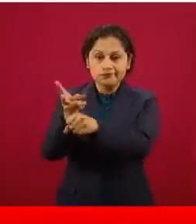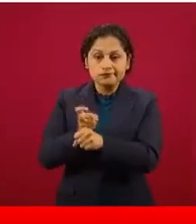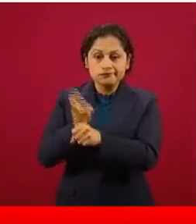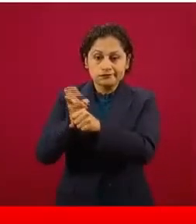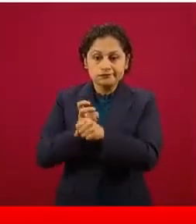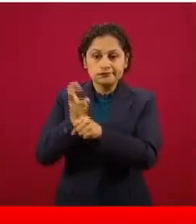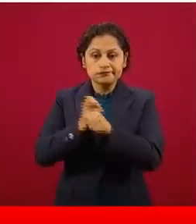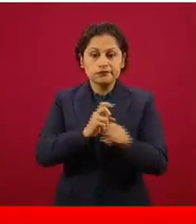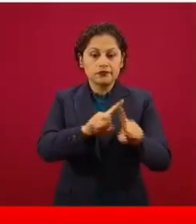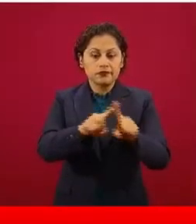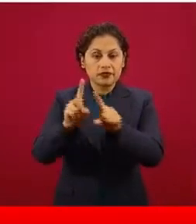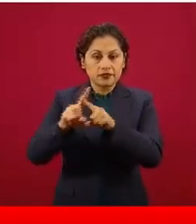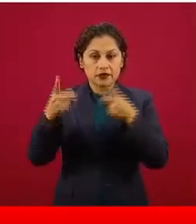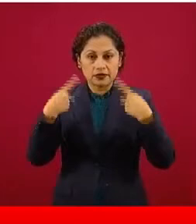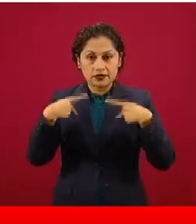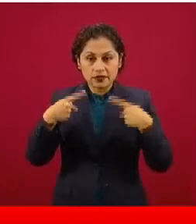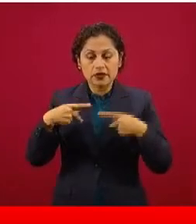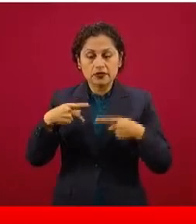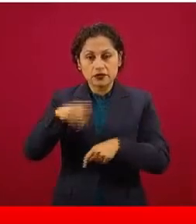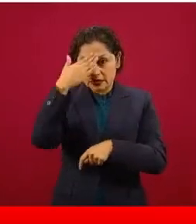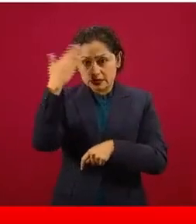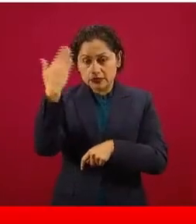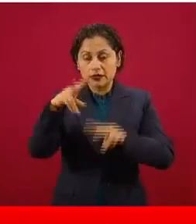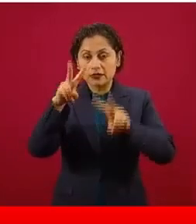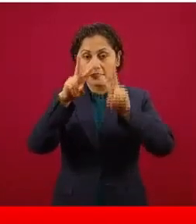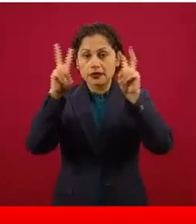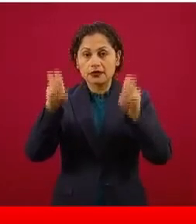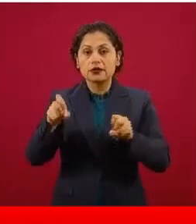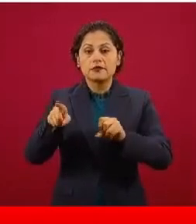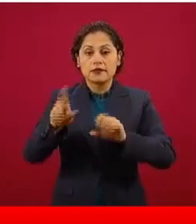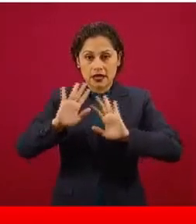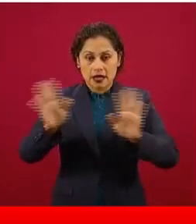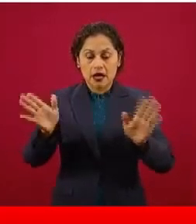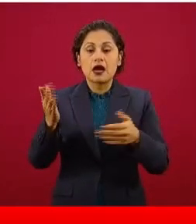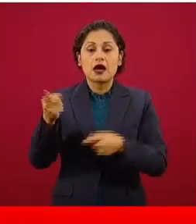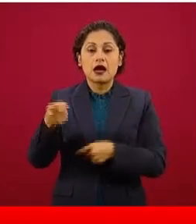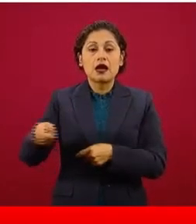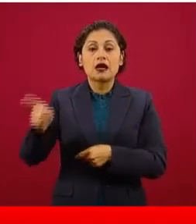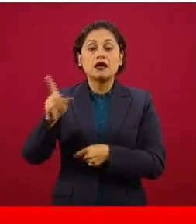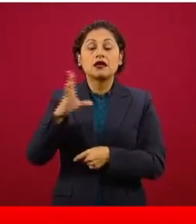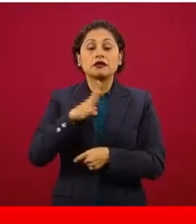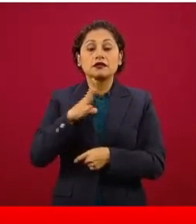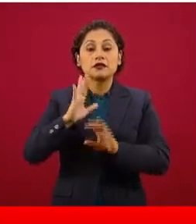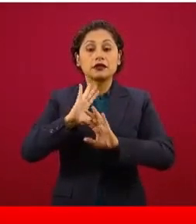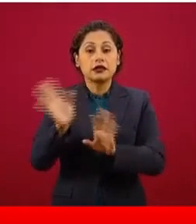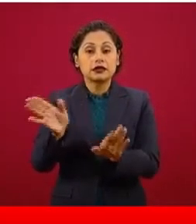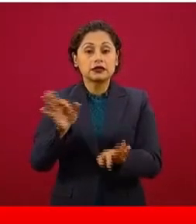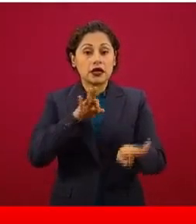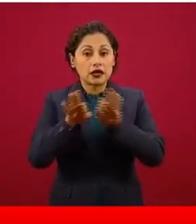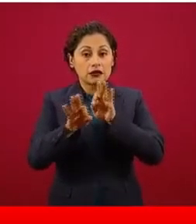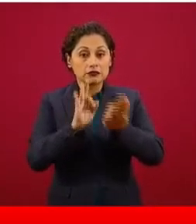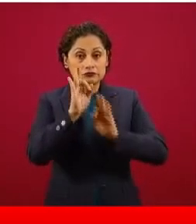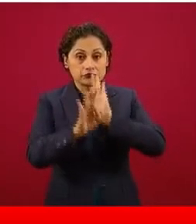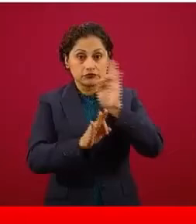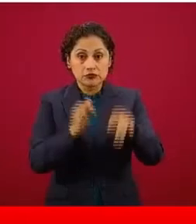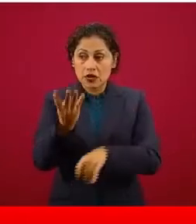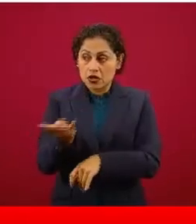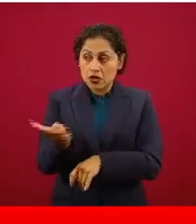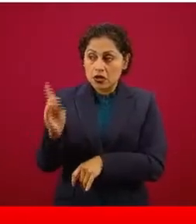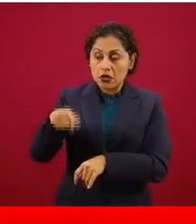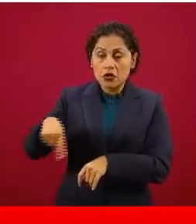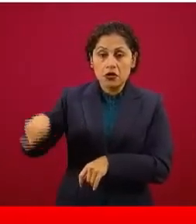enfermeros, nuestros inhaloterapeutas que ya están trabajando. Todos ellos son médicos que se inscribieron en nuestra